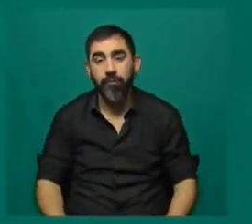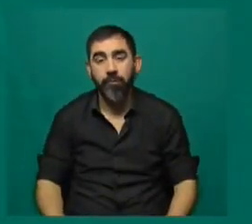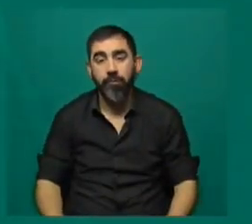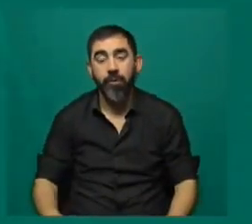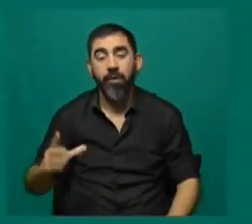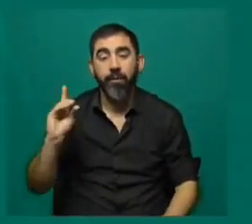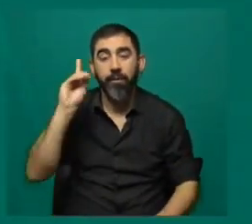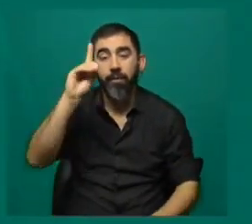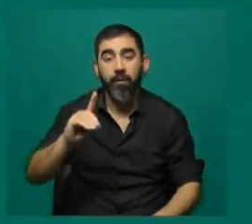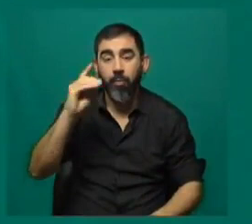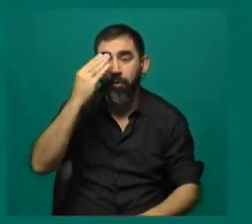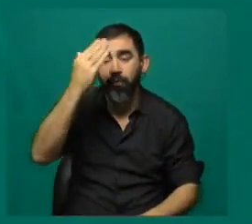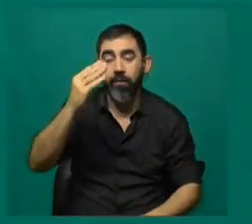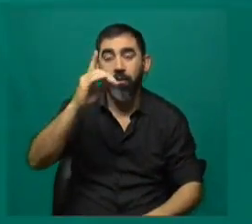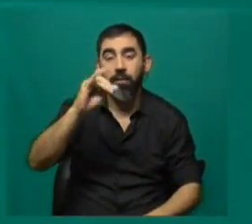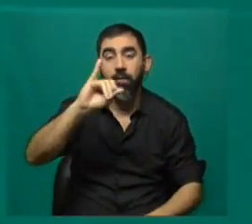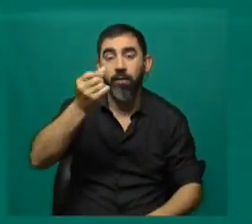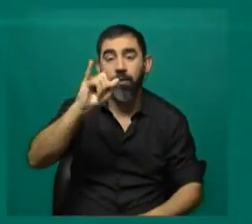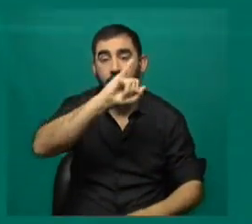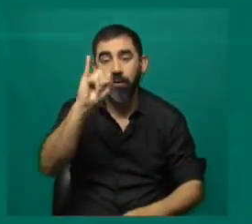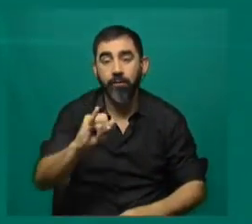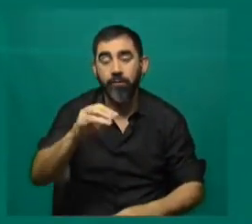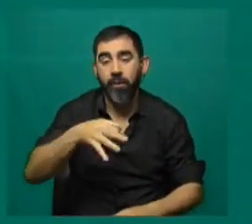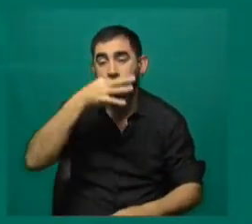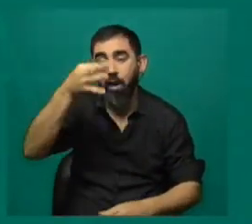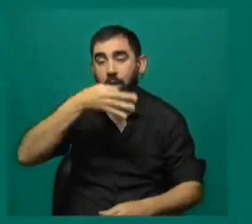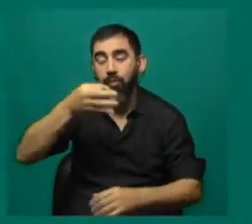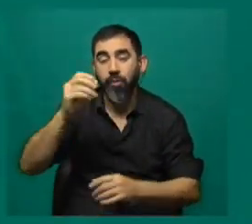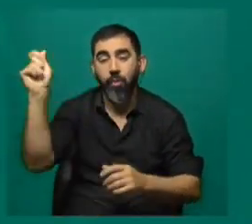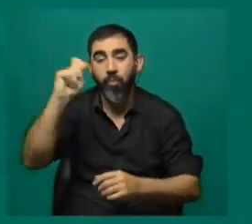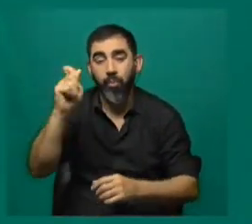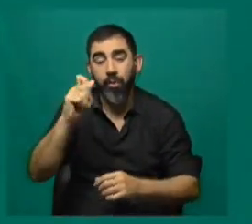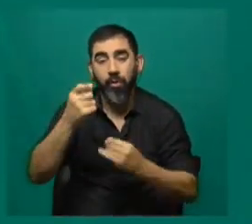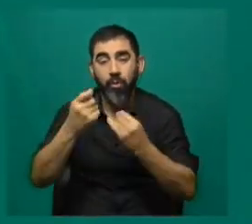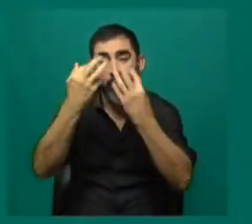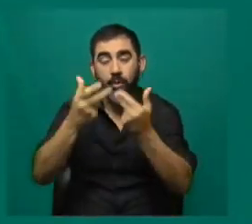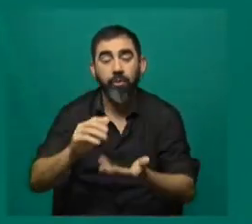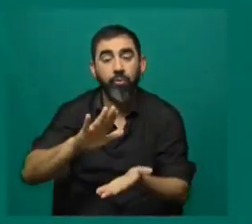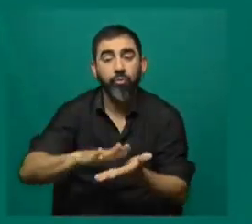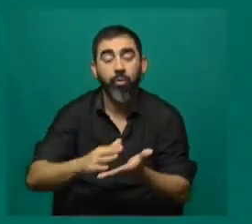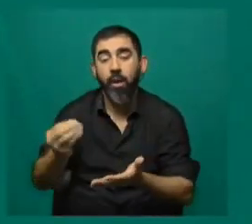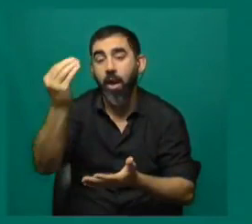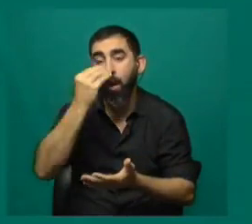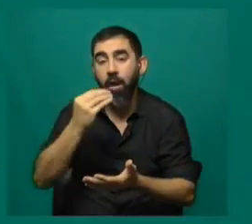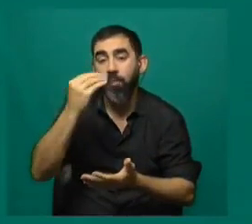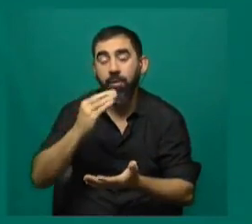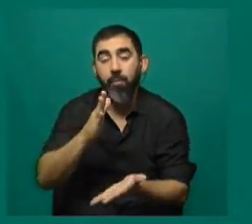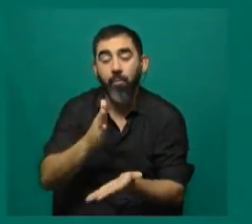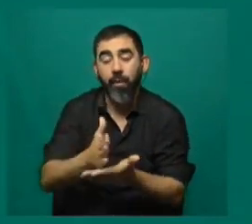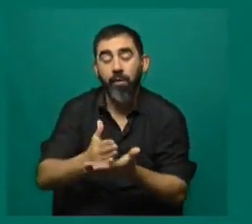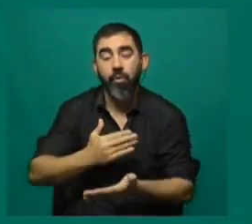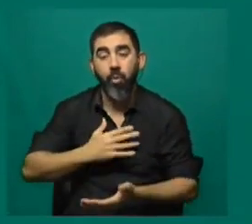la diputada del Frente Amplio, Betiana Díaz, organizó una audiencia pública del Parla Sur justamente sobre la alimentación como derecho